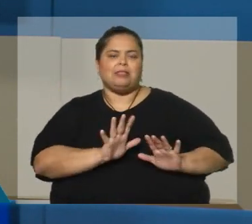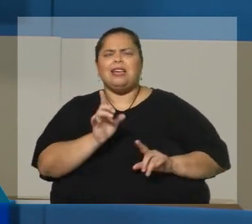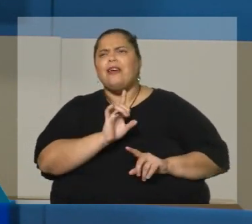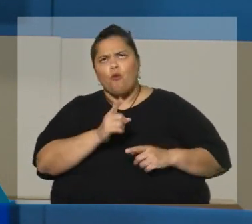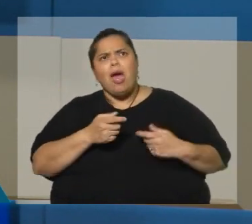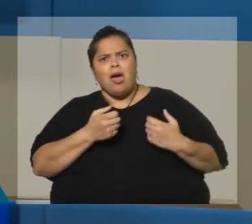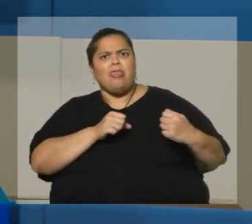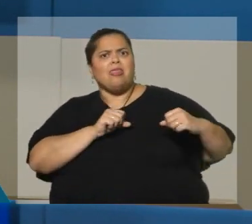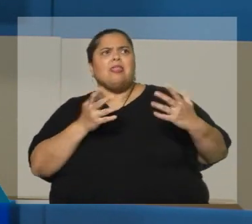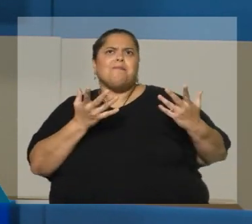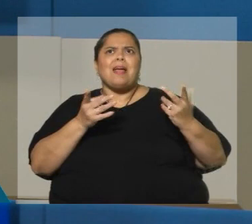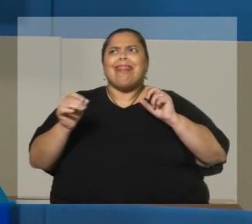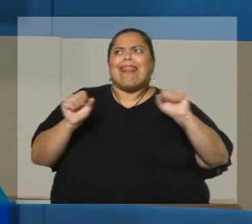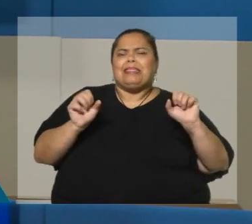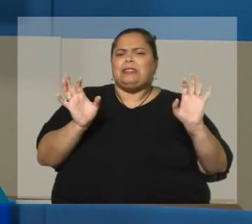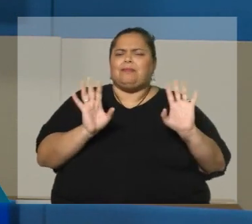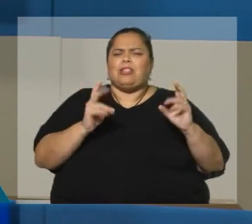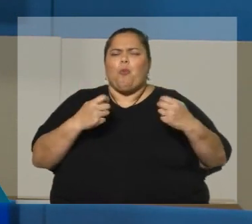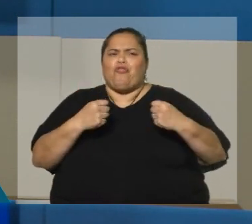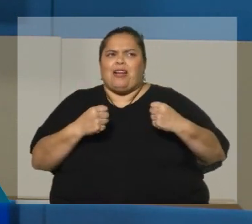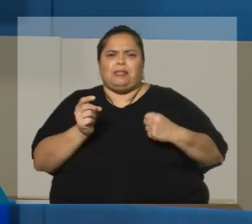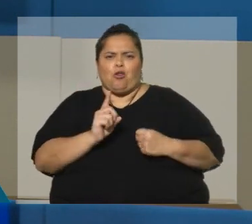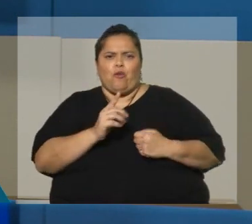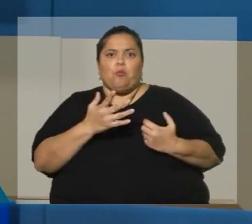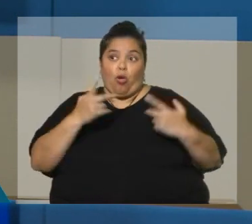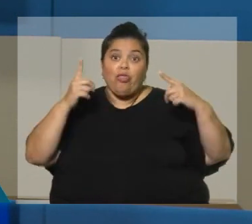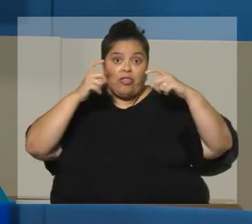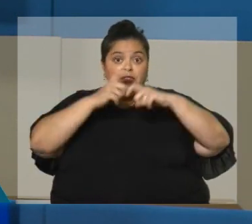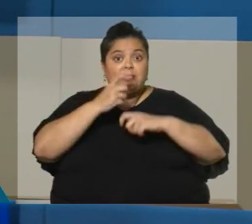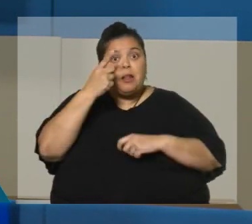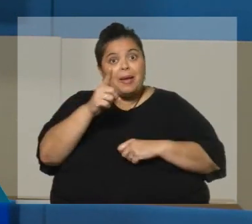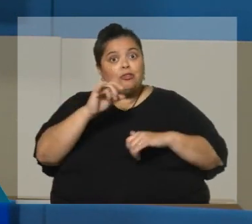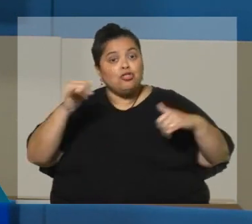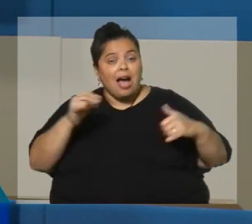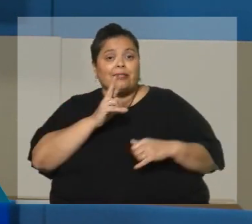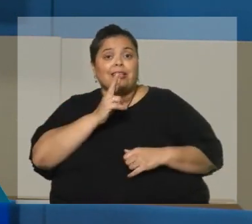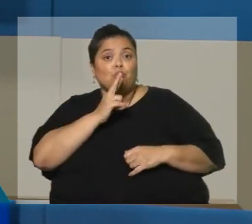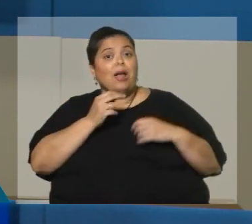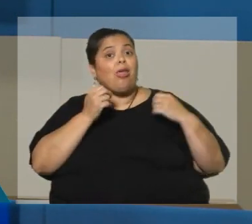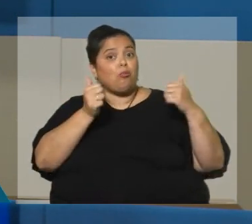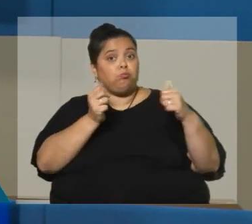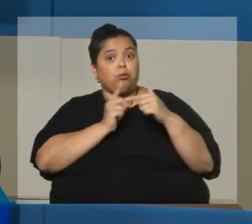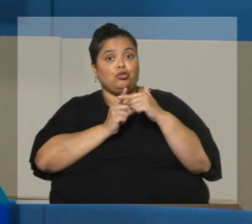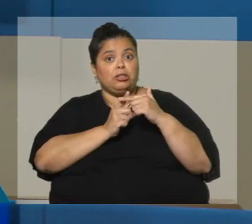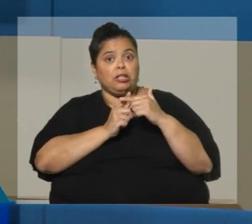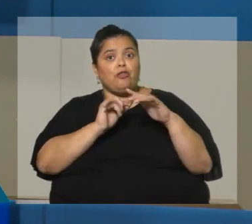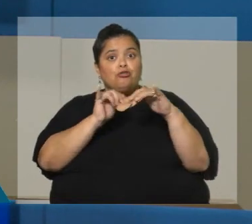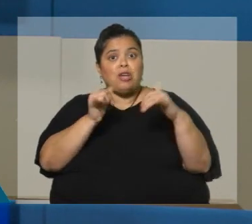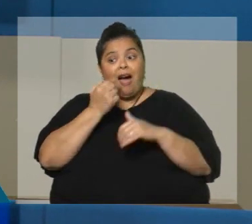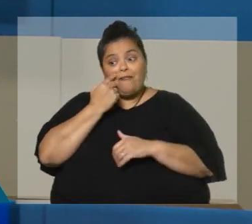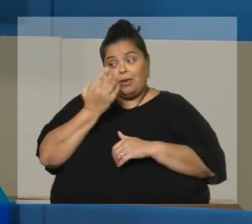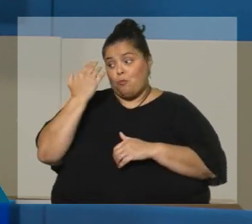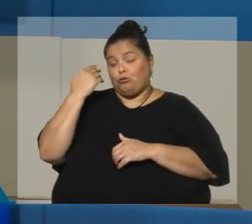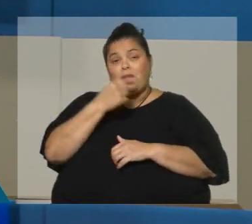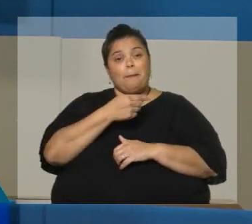compleja, pero se llevó a un muy buen resultado que ya hoy tiene efectos. Por ejemplo, vimos hace una semana